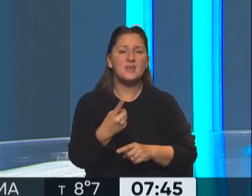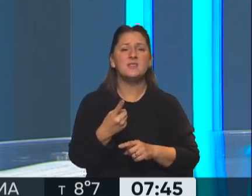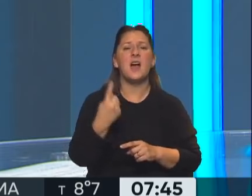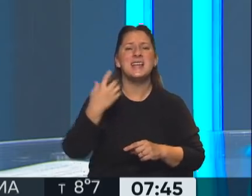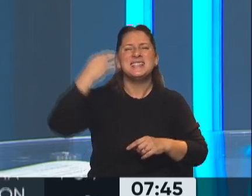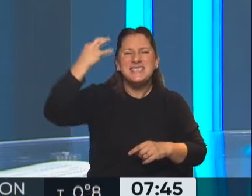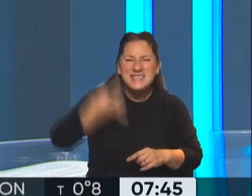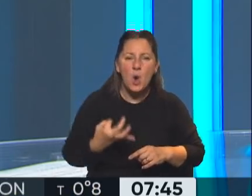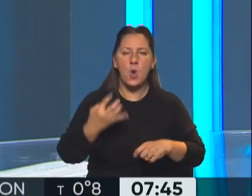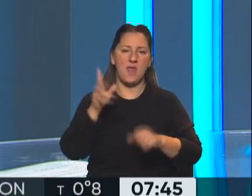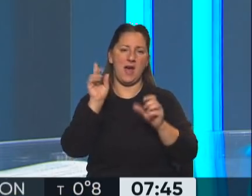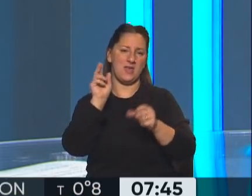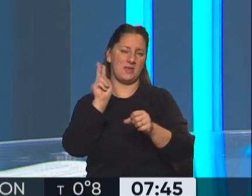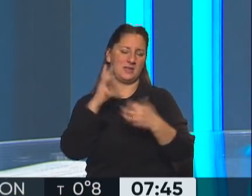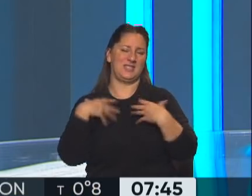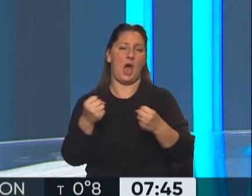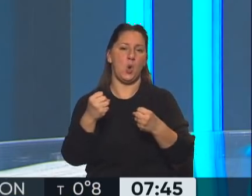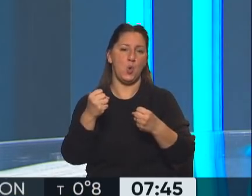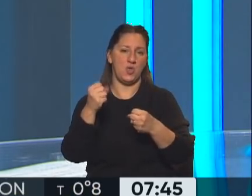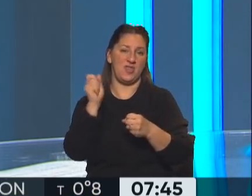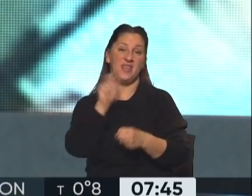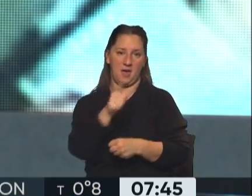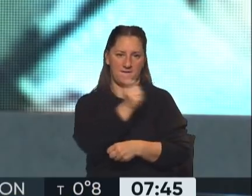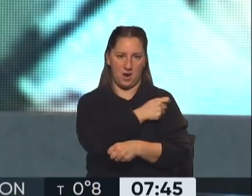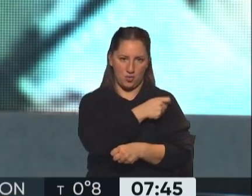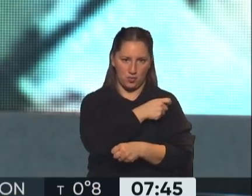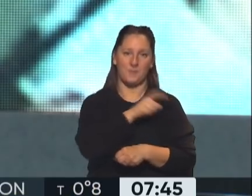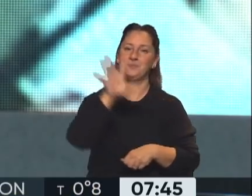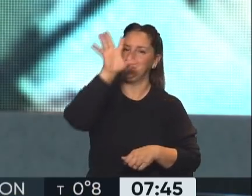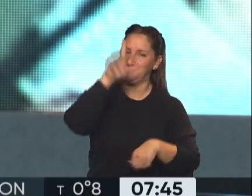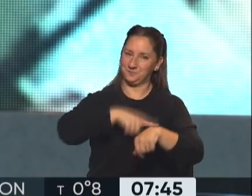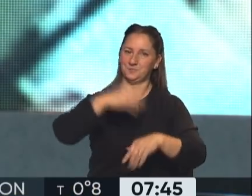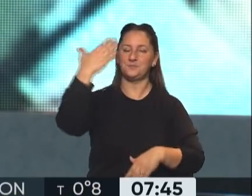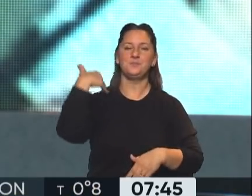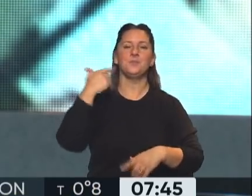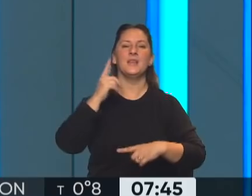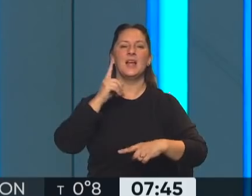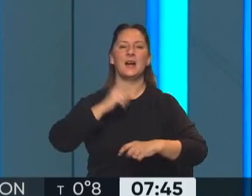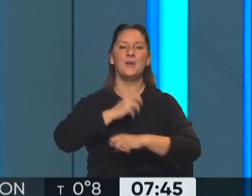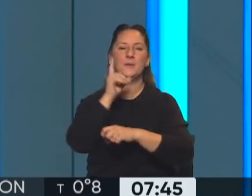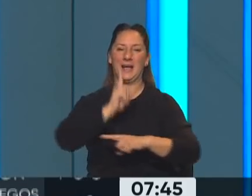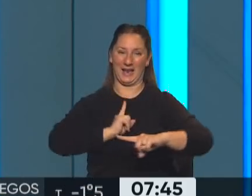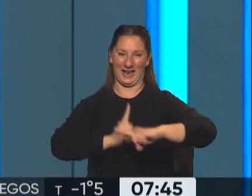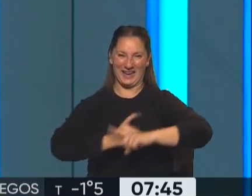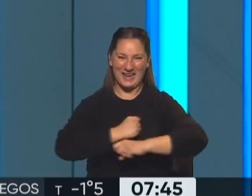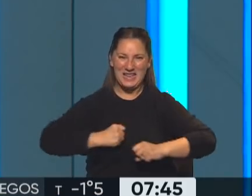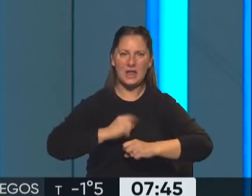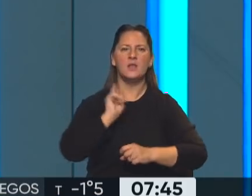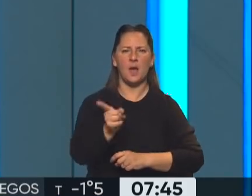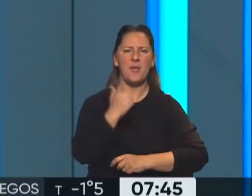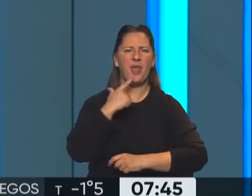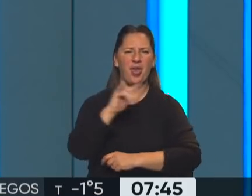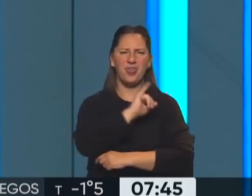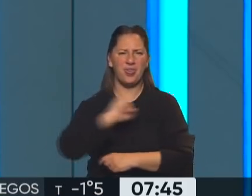seguridad sanitaria de las vacunas en general. Exactamente, en aquel contexto recordás también Lilita Carrió haciendo una denuncia sobre